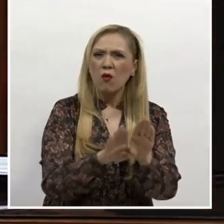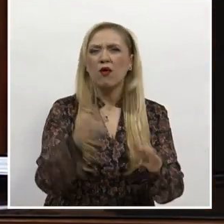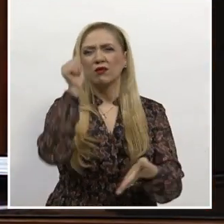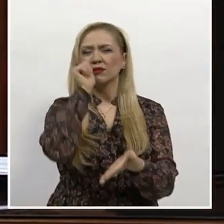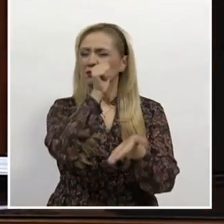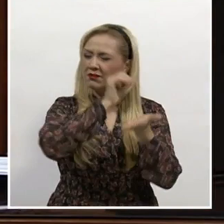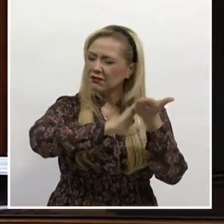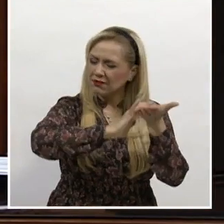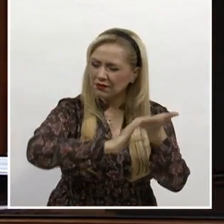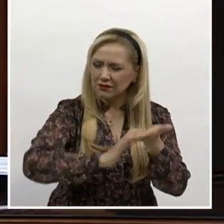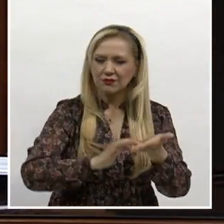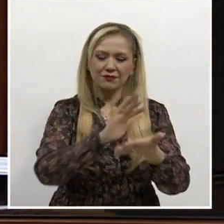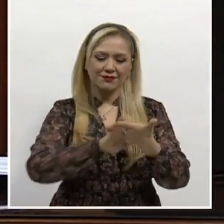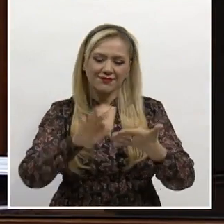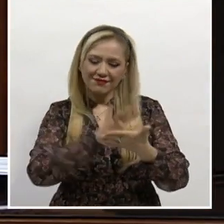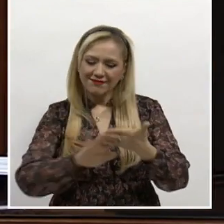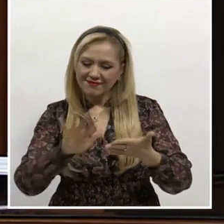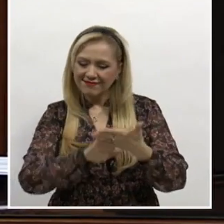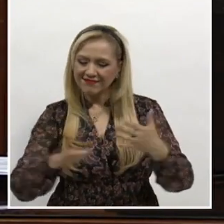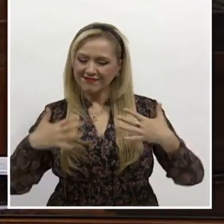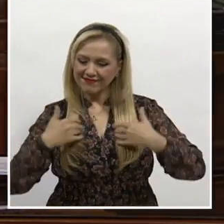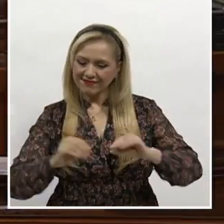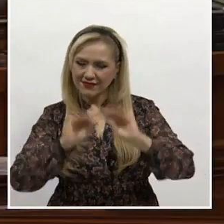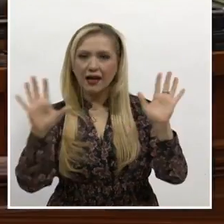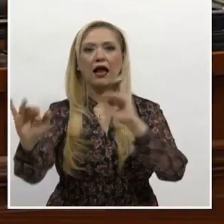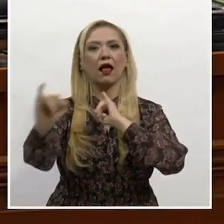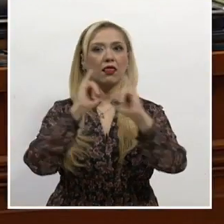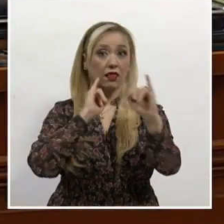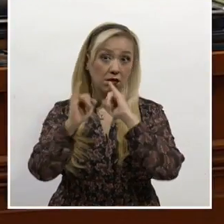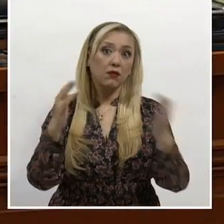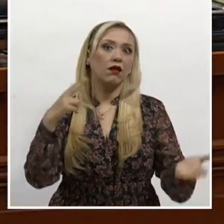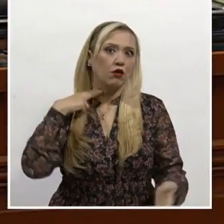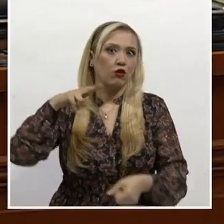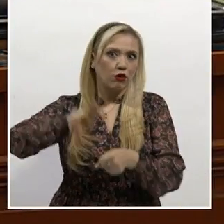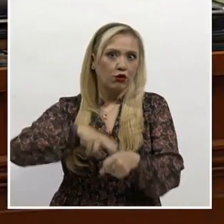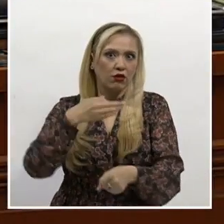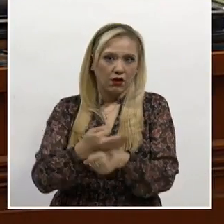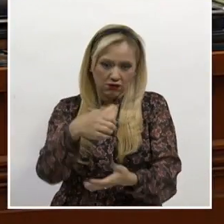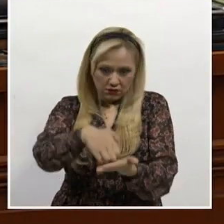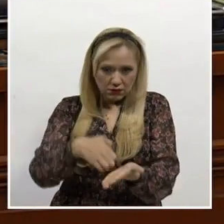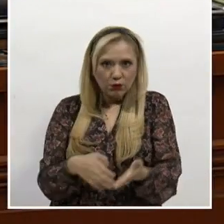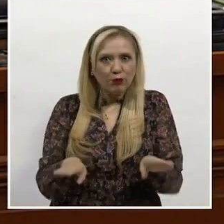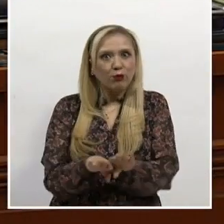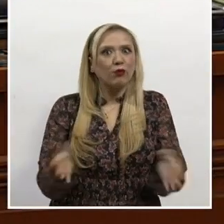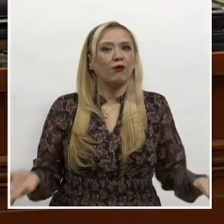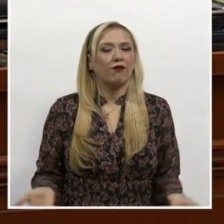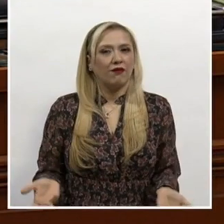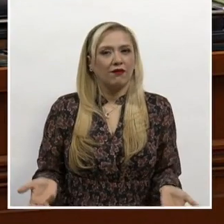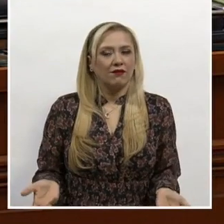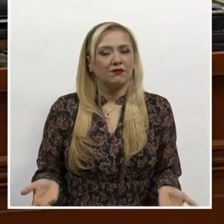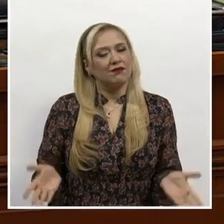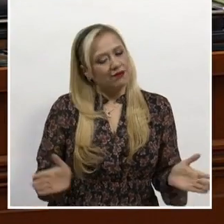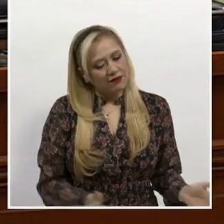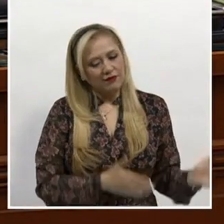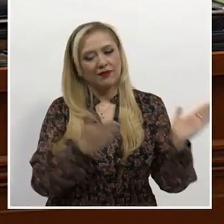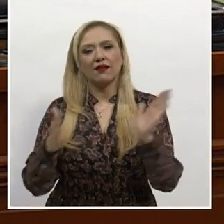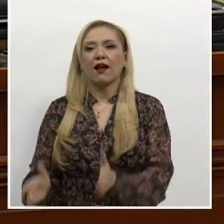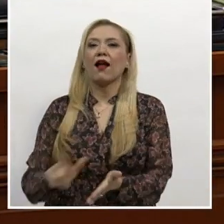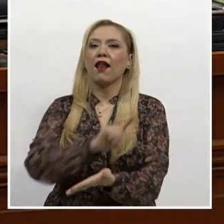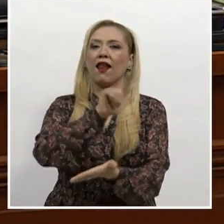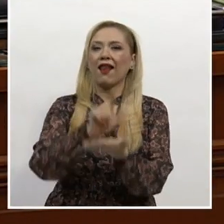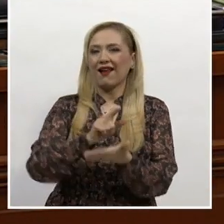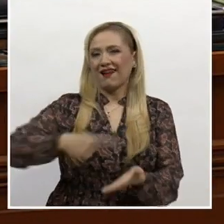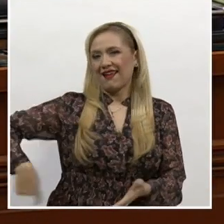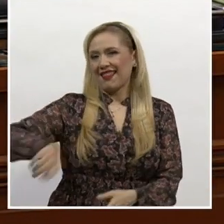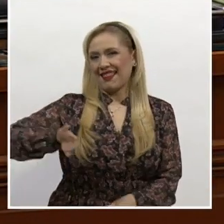braille, lectura fácil, intérpretes, entre otros. En el segundo caso, invalidó disposiciones de las leyes de trabajadores al servicio